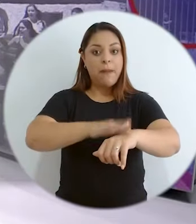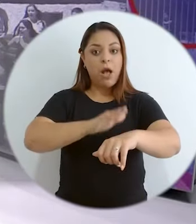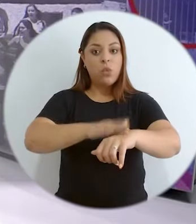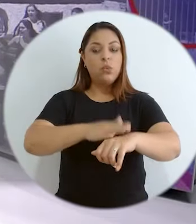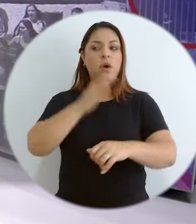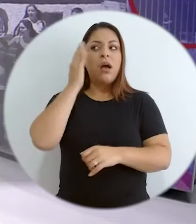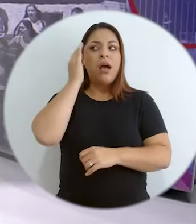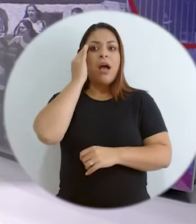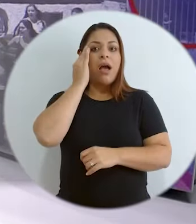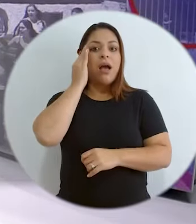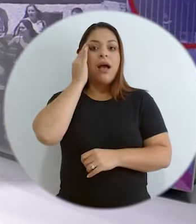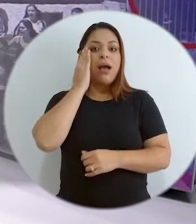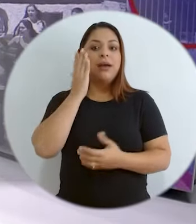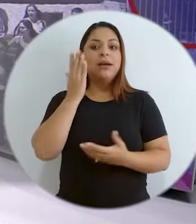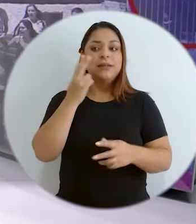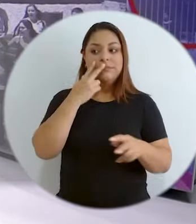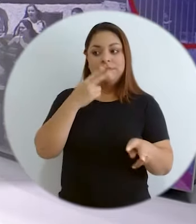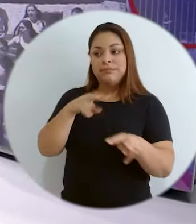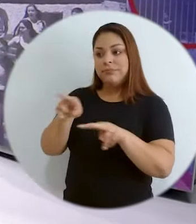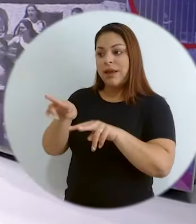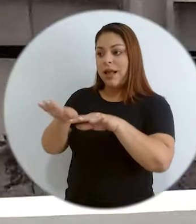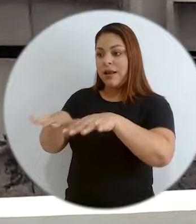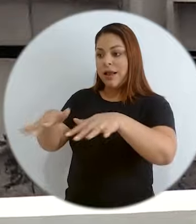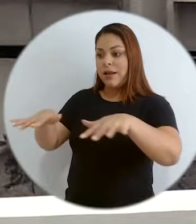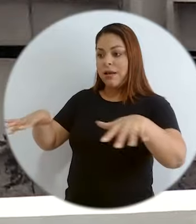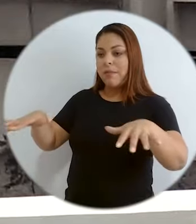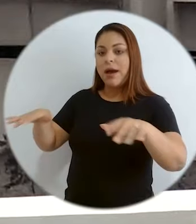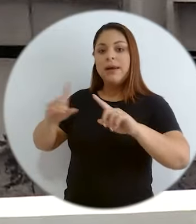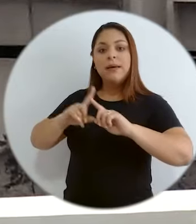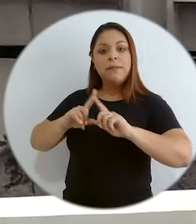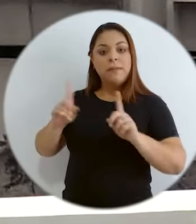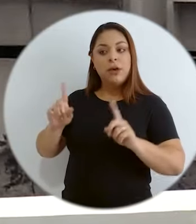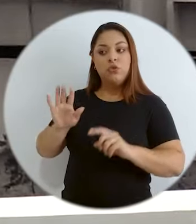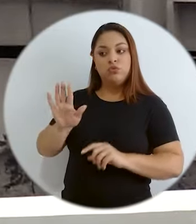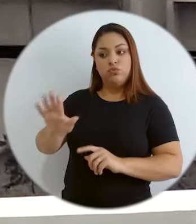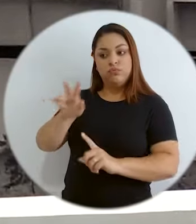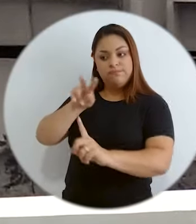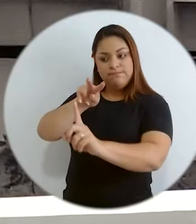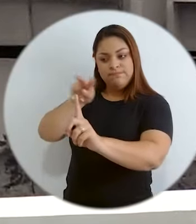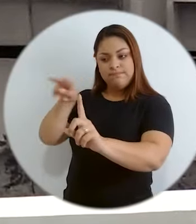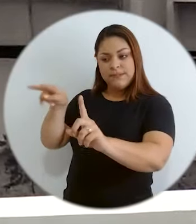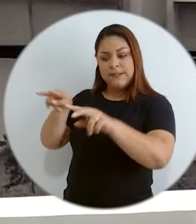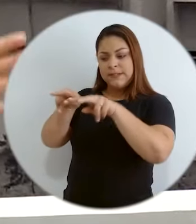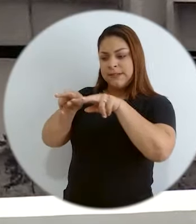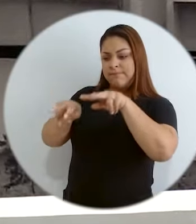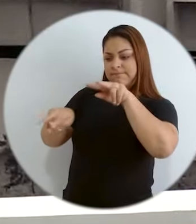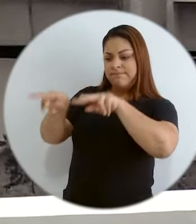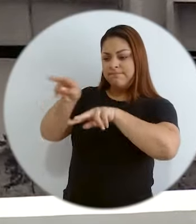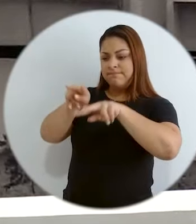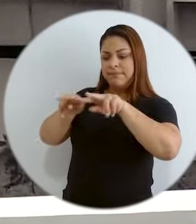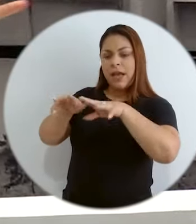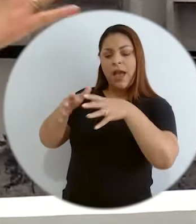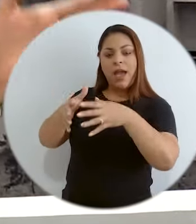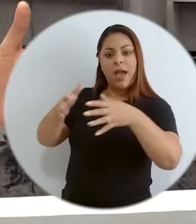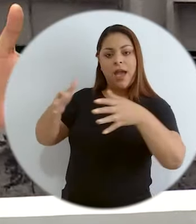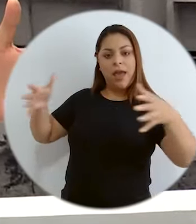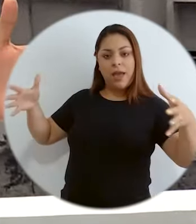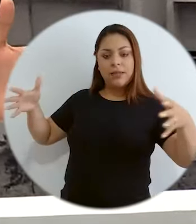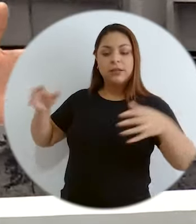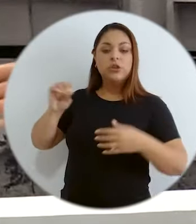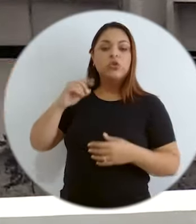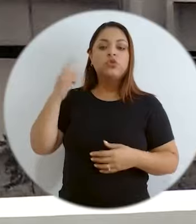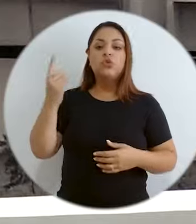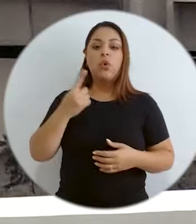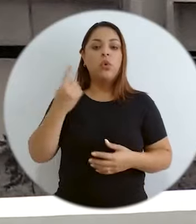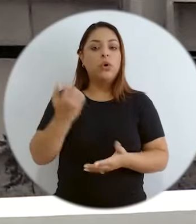concientizar, de que volvemos a ver hacia el mar, pero volvemos a ver hacia el mar con una mirada amplia,